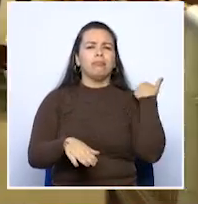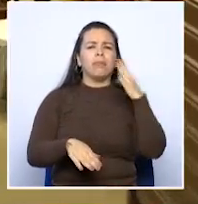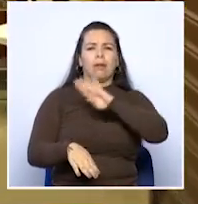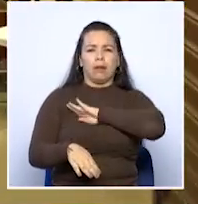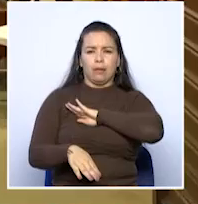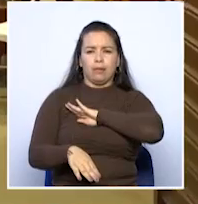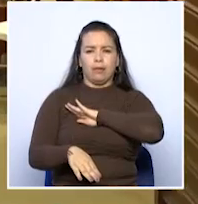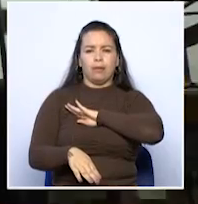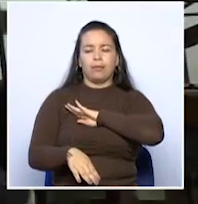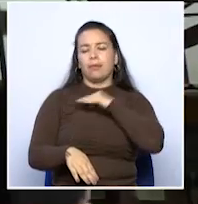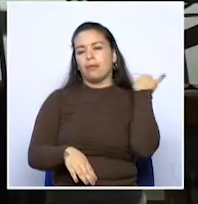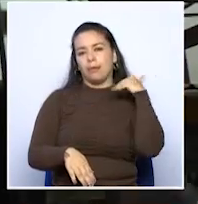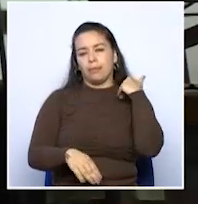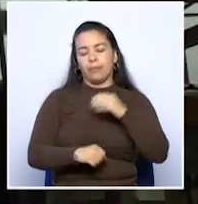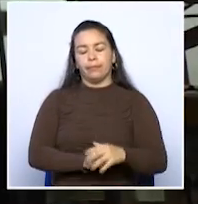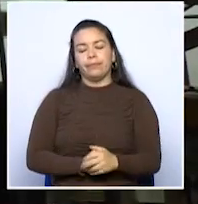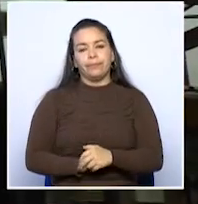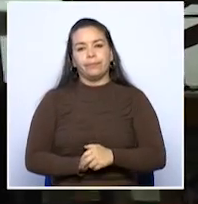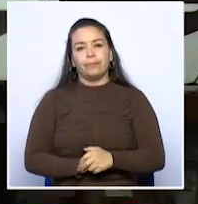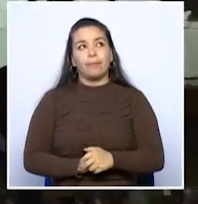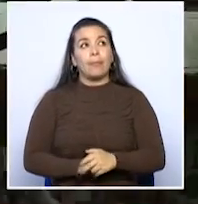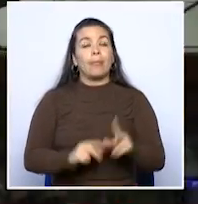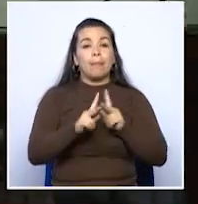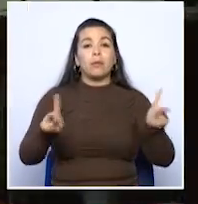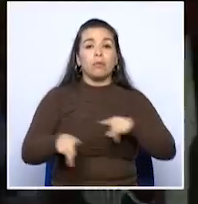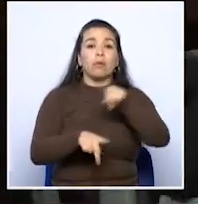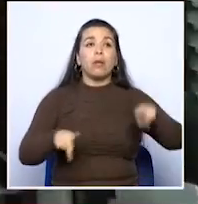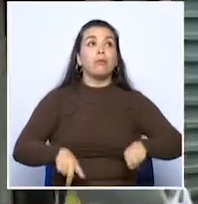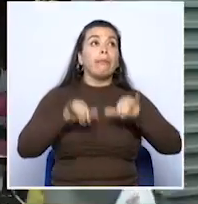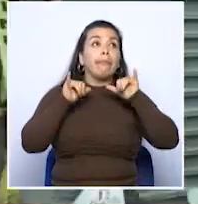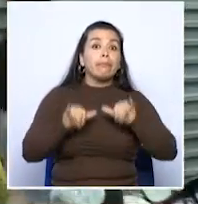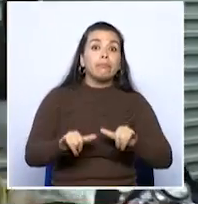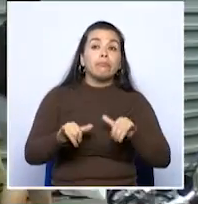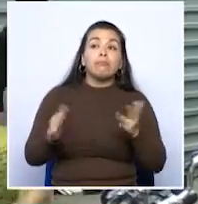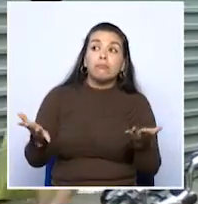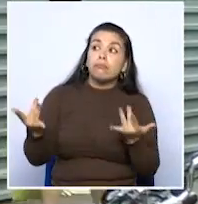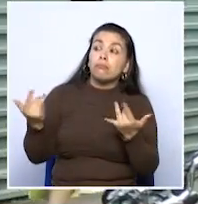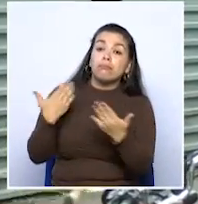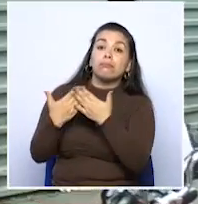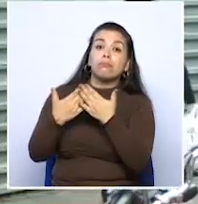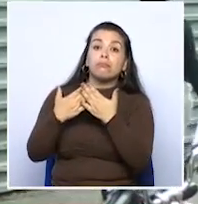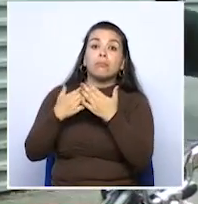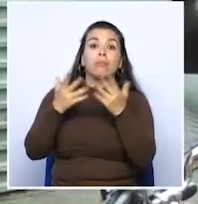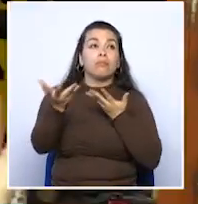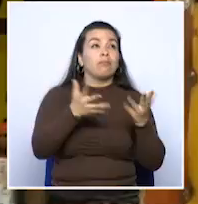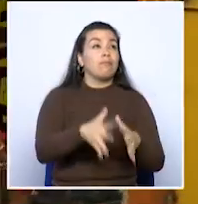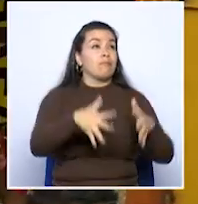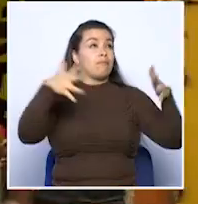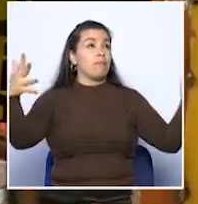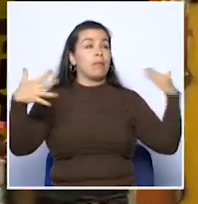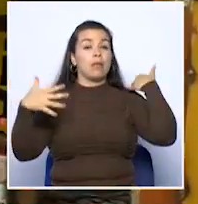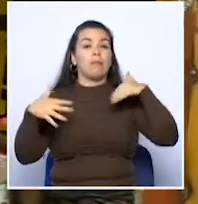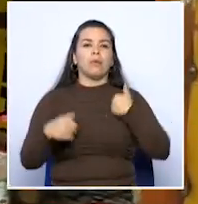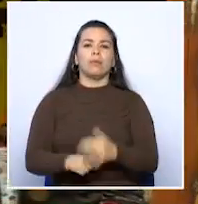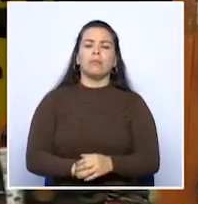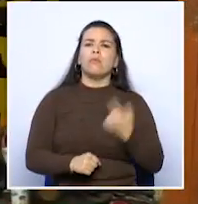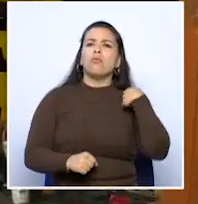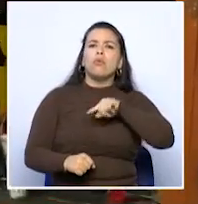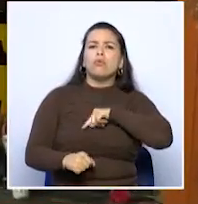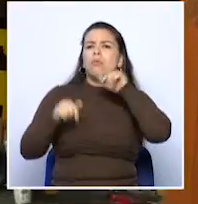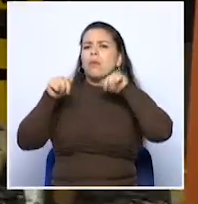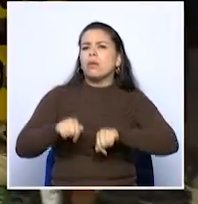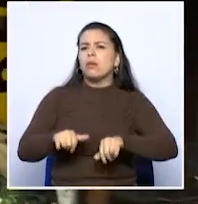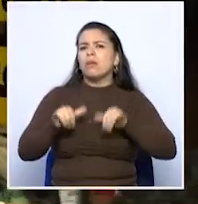alcaldía de esta capital. Estas personas permanecen en el lugar mientras se entrega el centro comercial Armenia. Nosotros hemos tenido